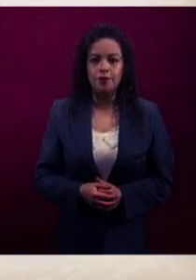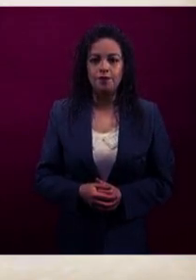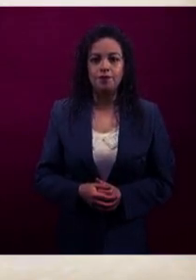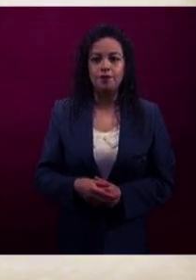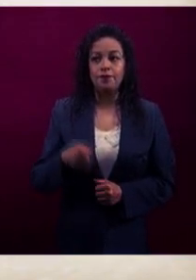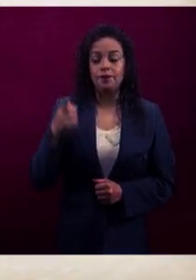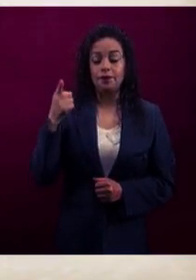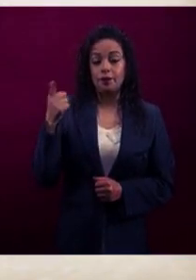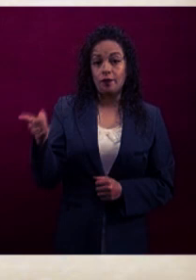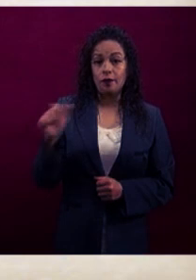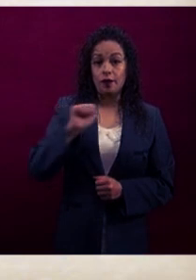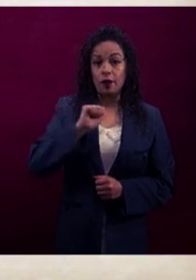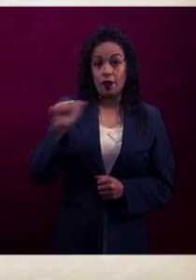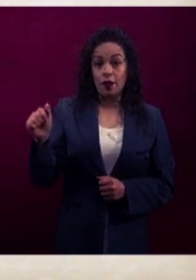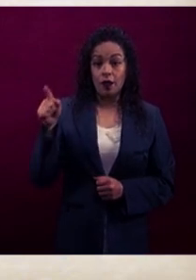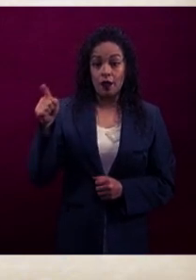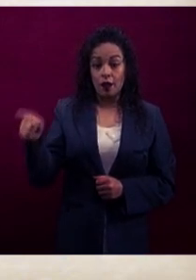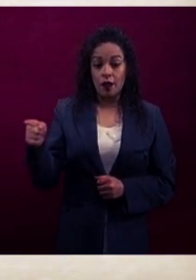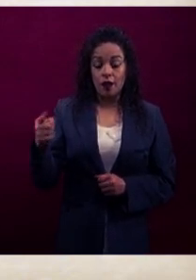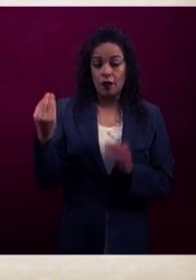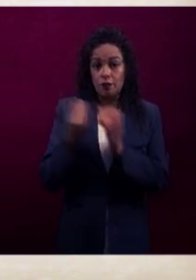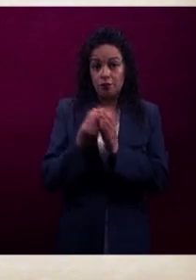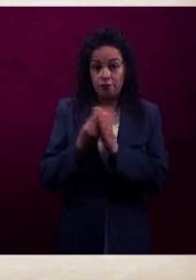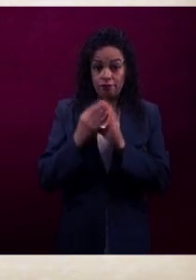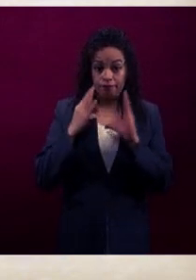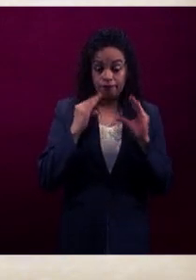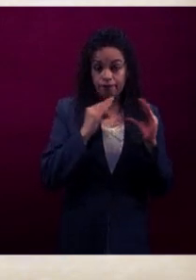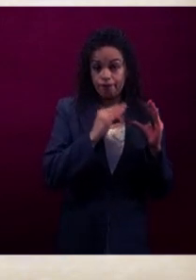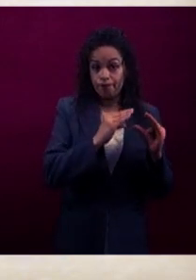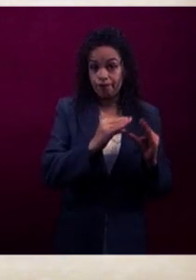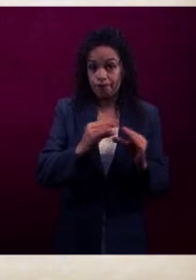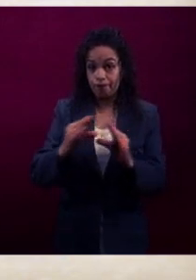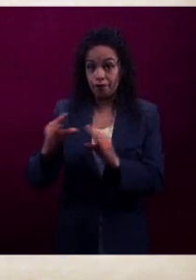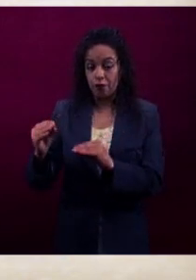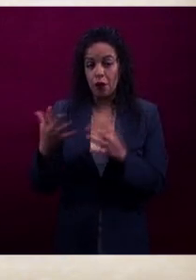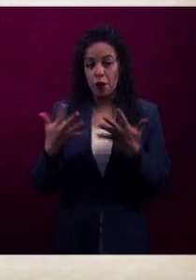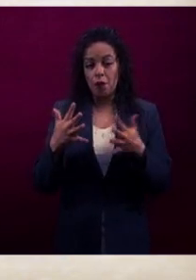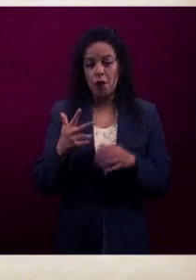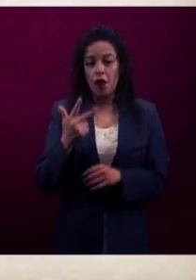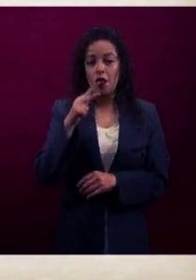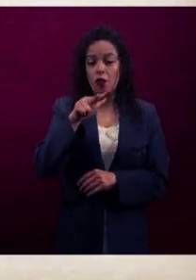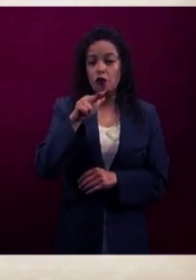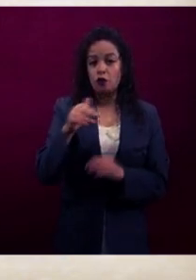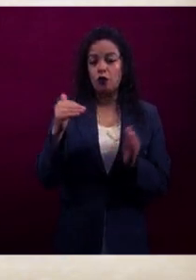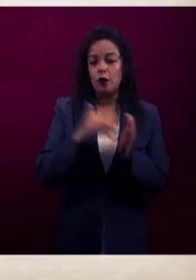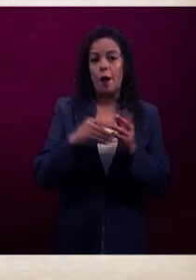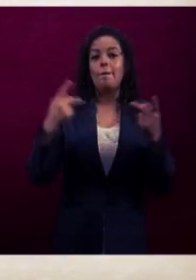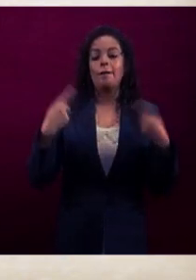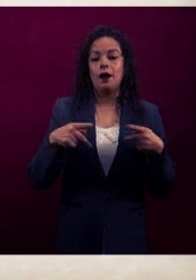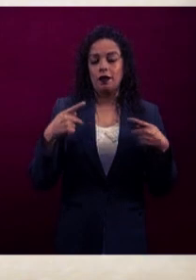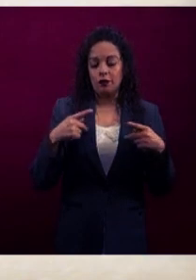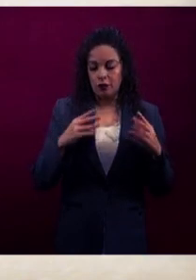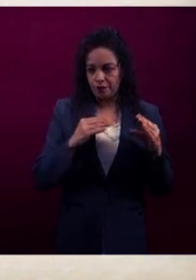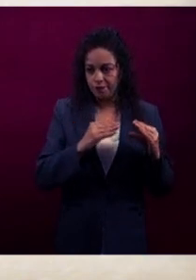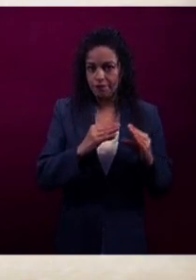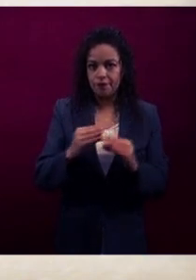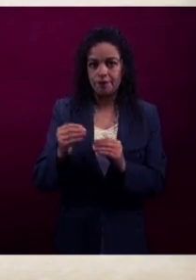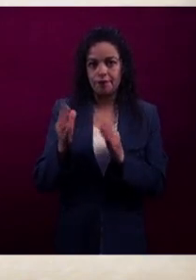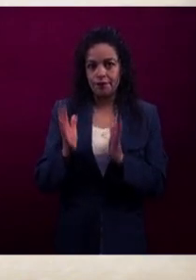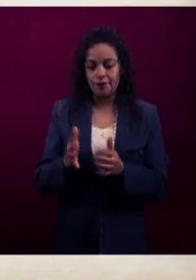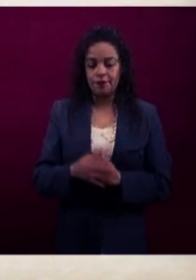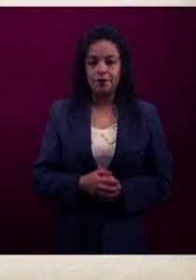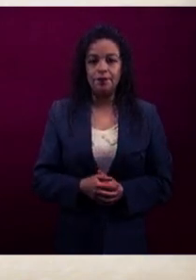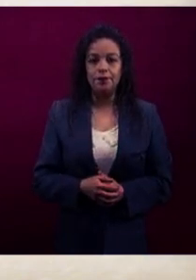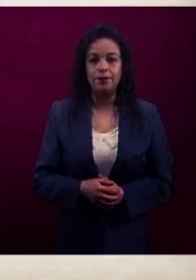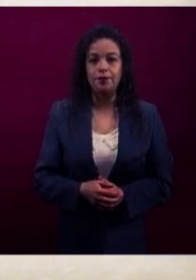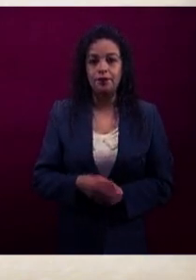especializadas, se han capacitado un poco más de 18 mil elementos. El curso de formación regular